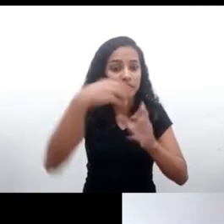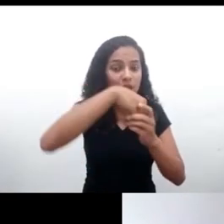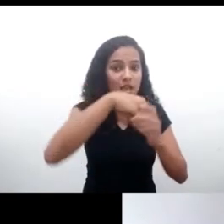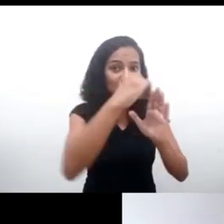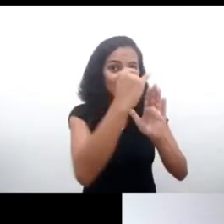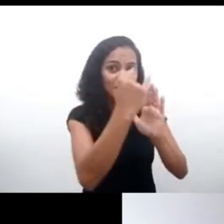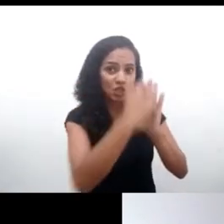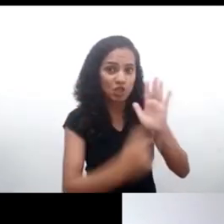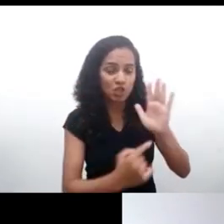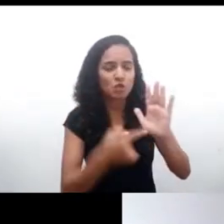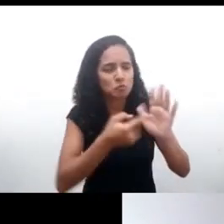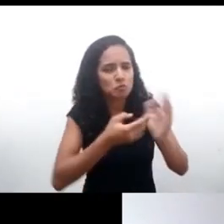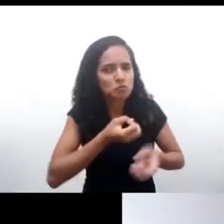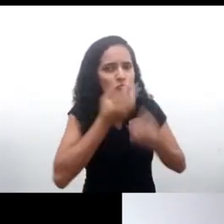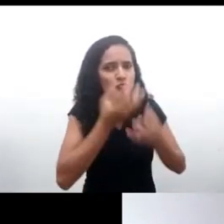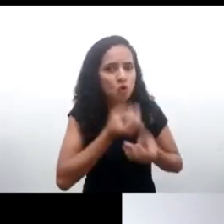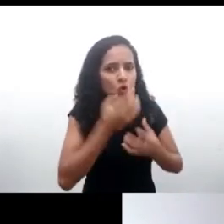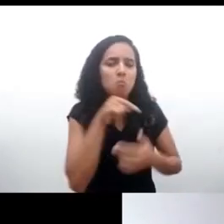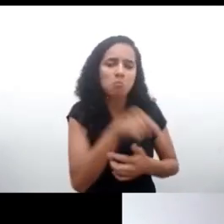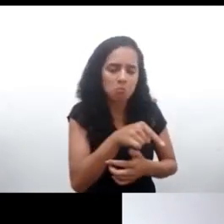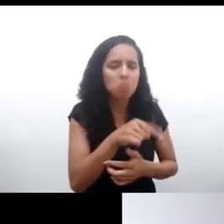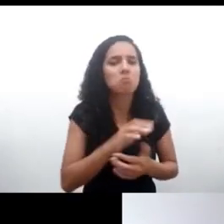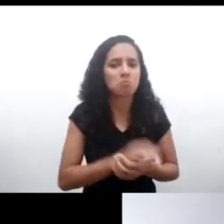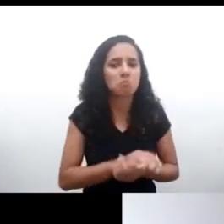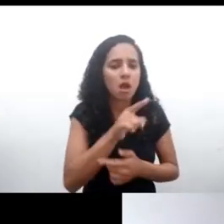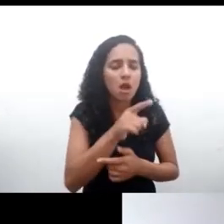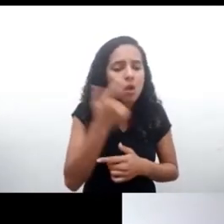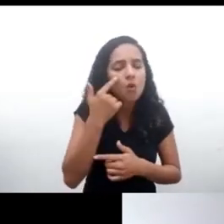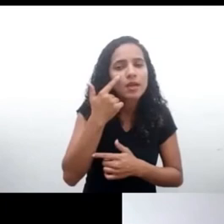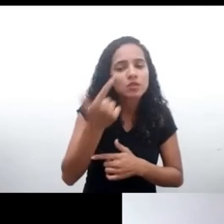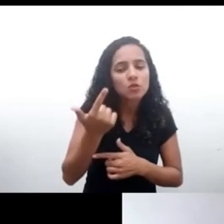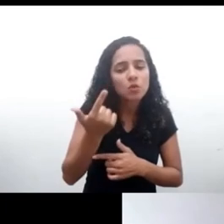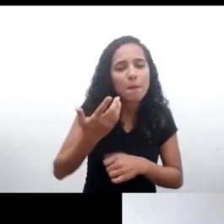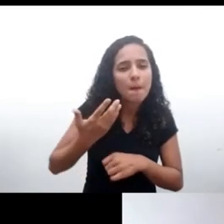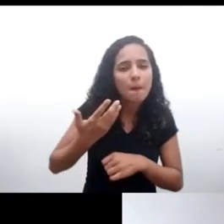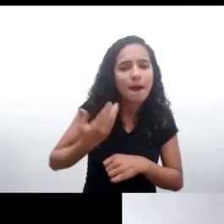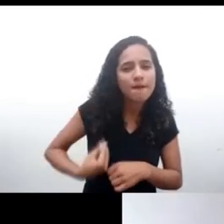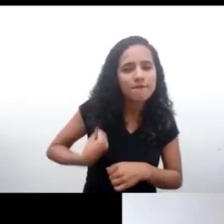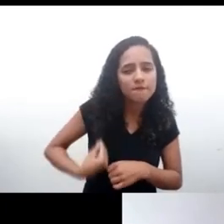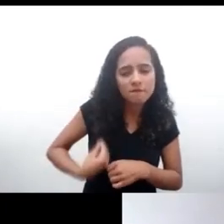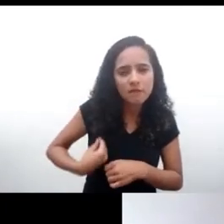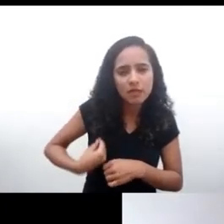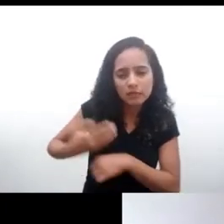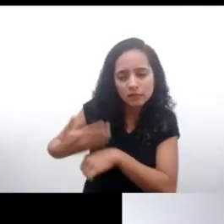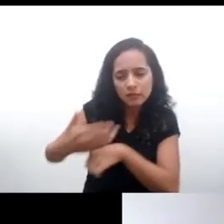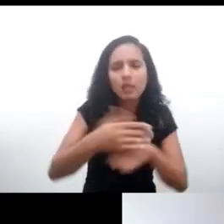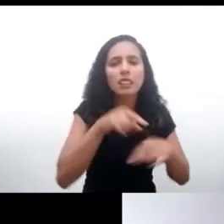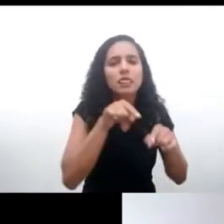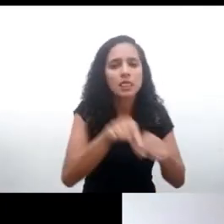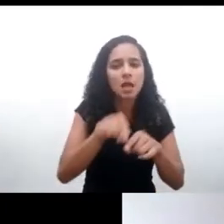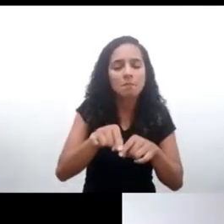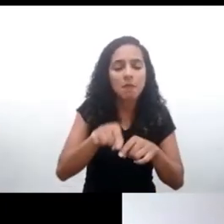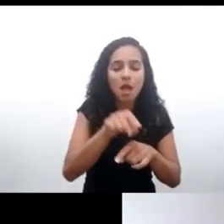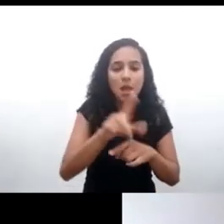las prácticas que pueden limitar el ejercicio del derecho a la privacidad, tal como el procesamiento automatizado de datos y la segmentación. Establece que la